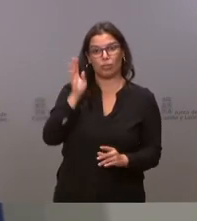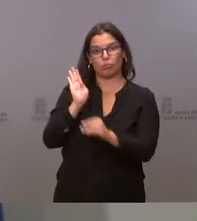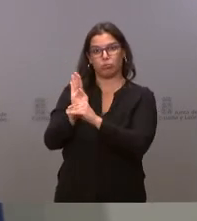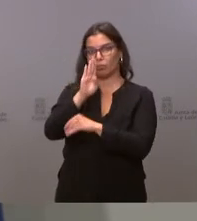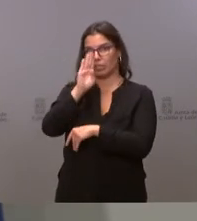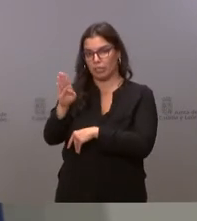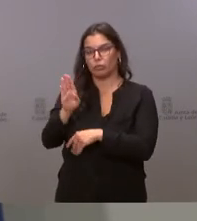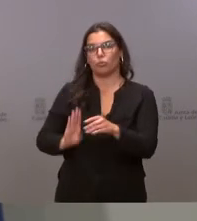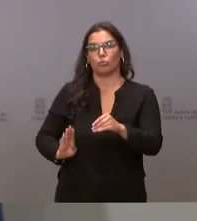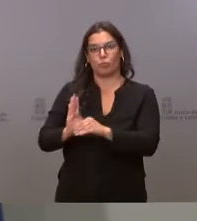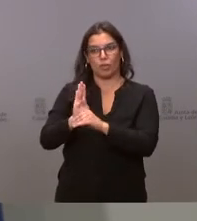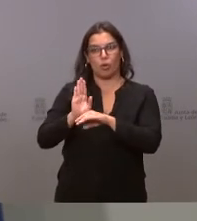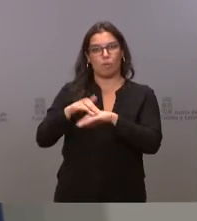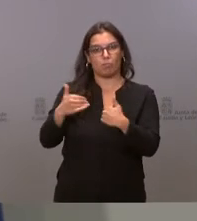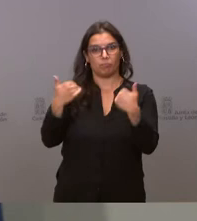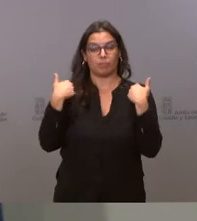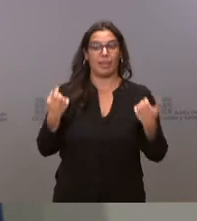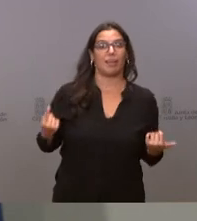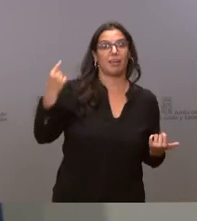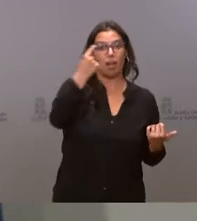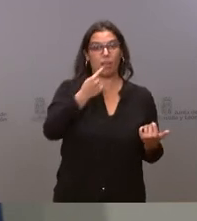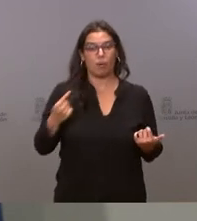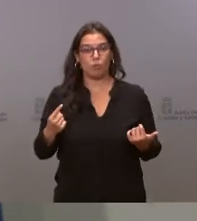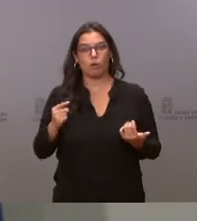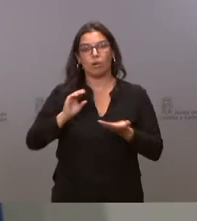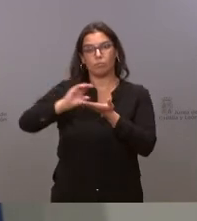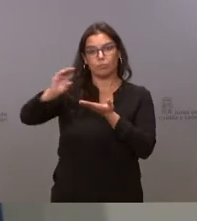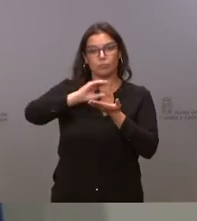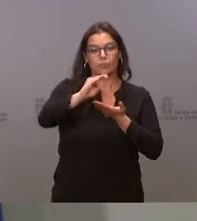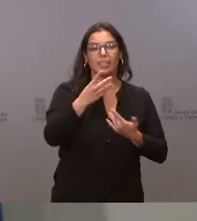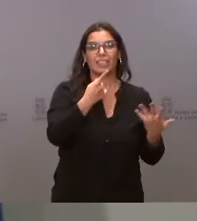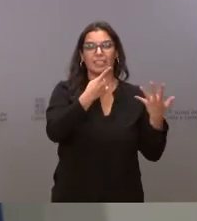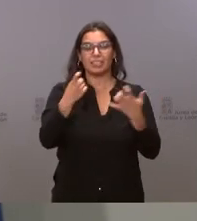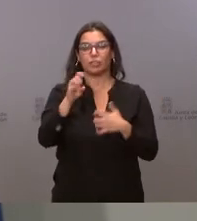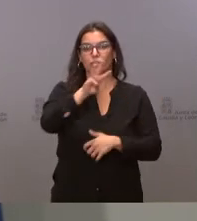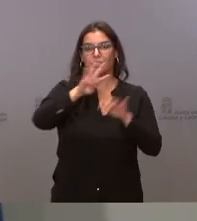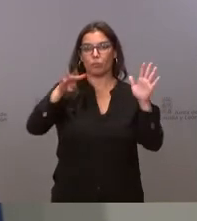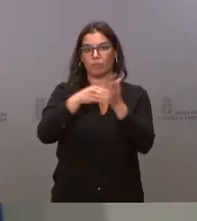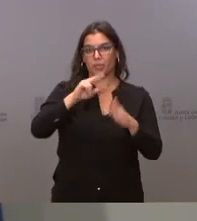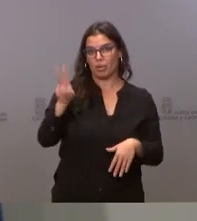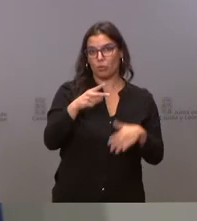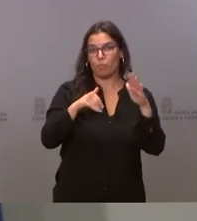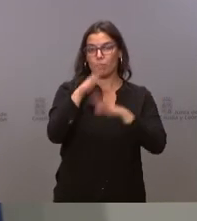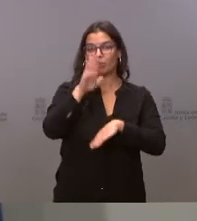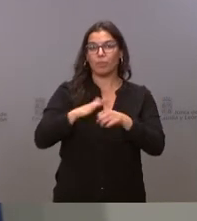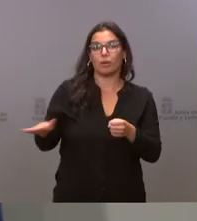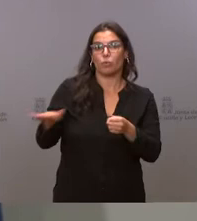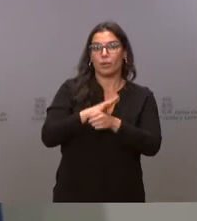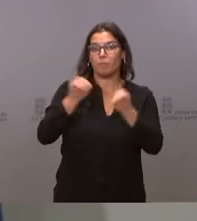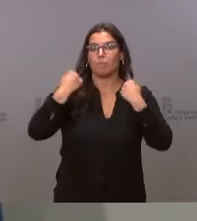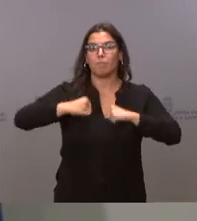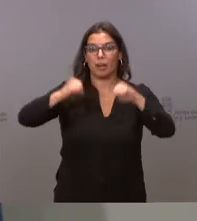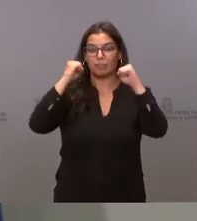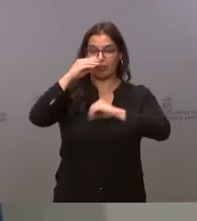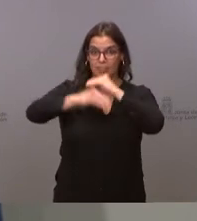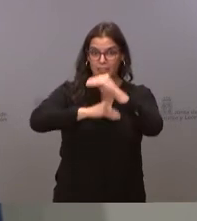esta subvención. Cada una de ellas va a recibir más de 639.000 euros para financiar las prácticas que se